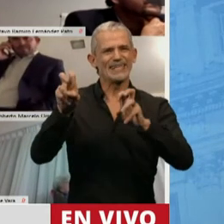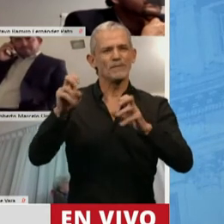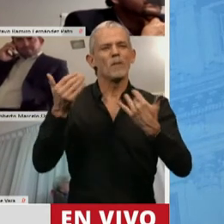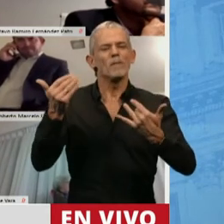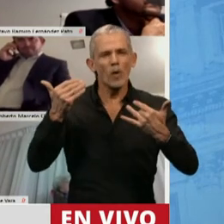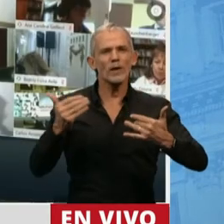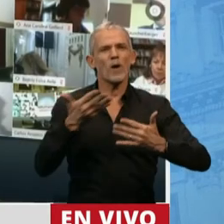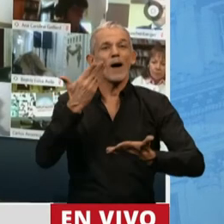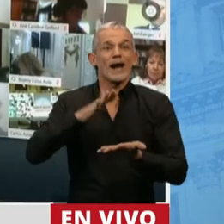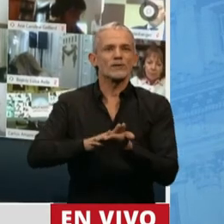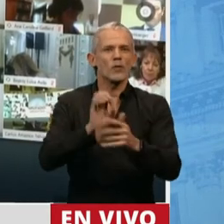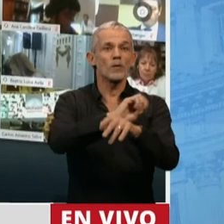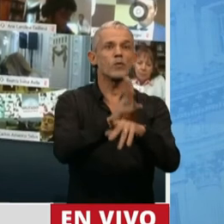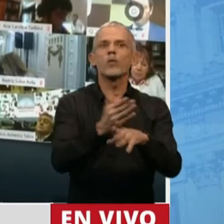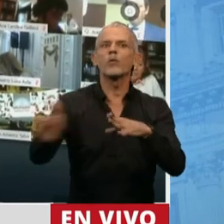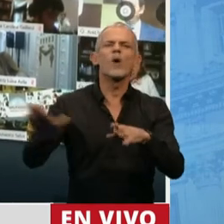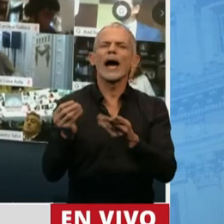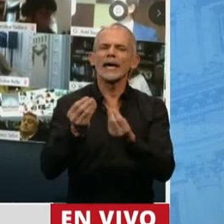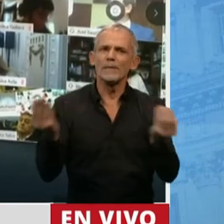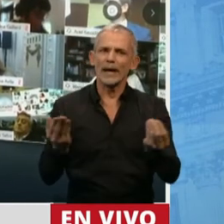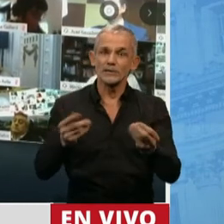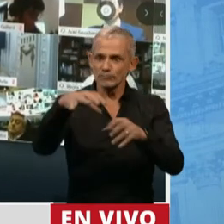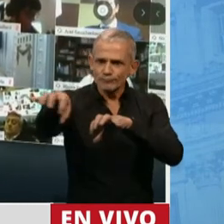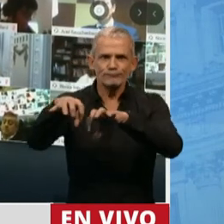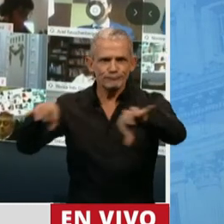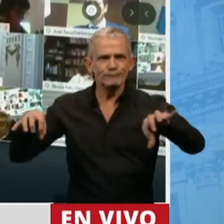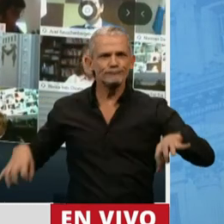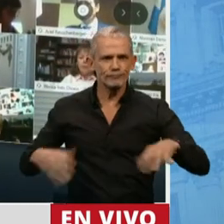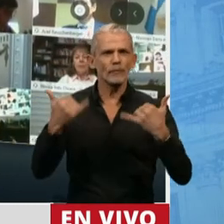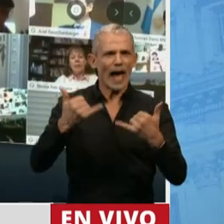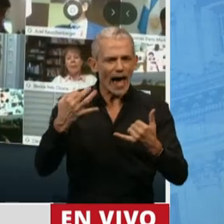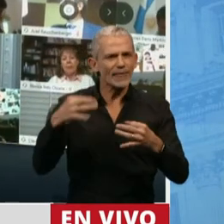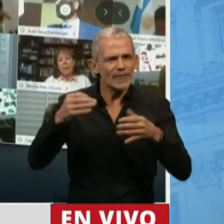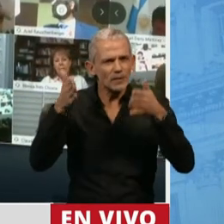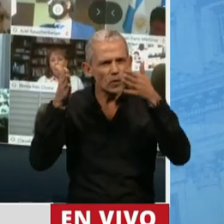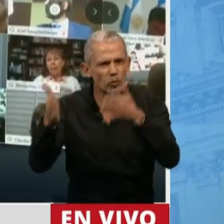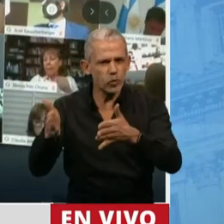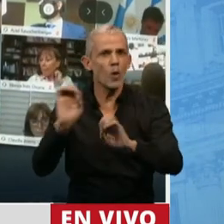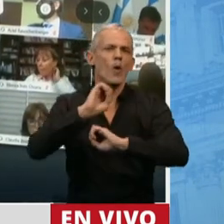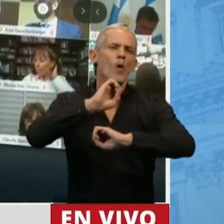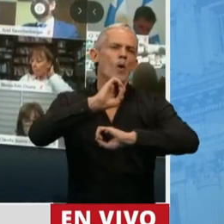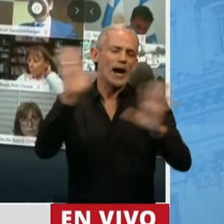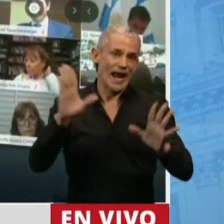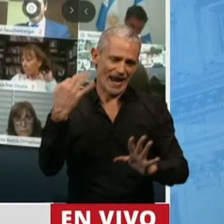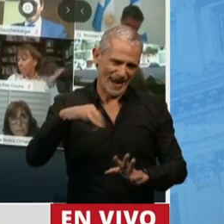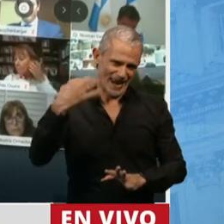de la pospandemia, hablar de aquellos sectores estratégicos que tienen que ser claramente